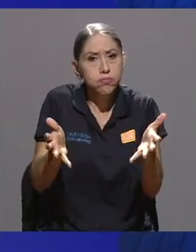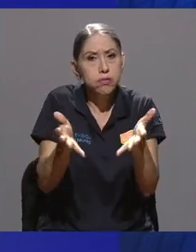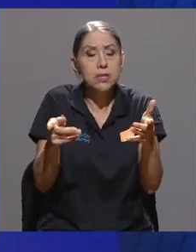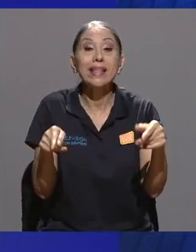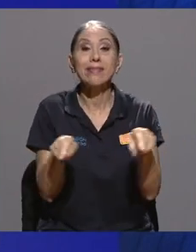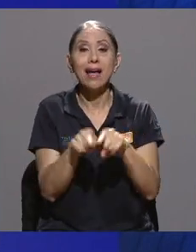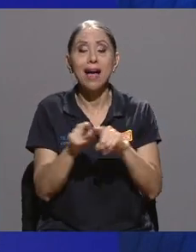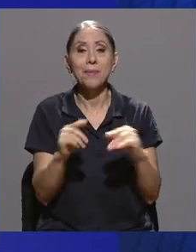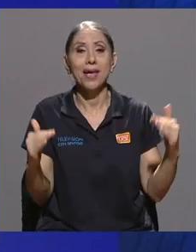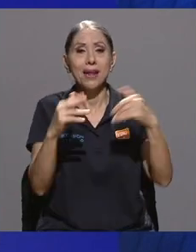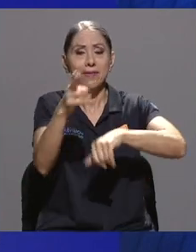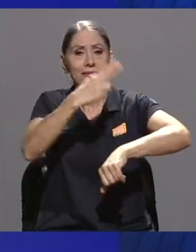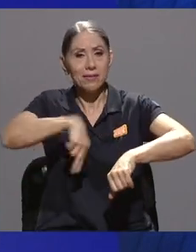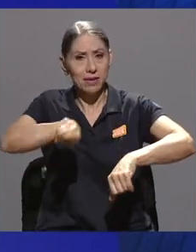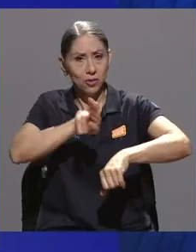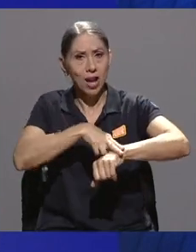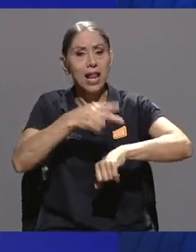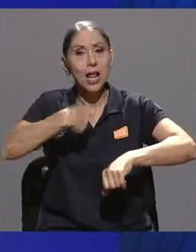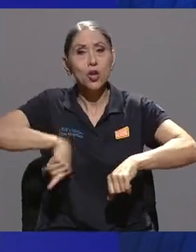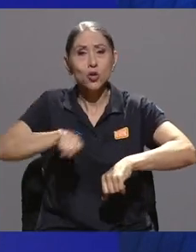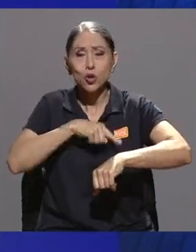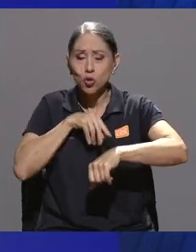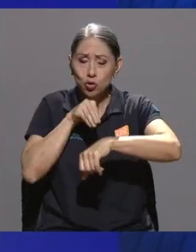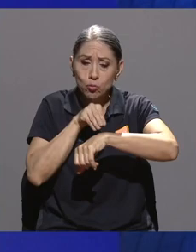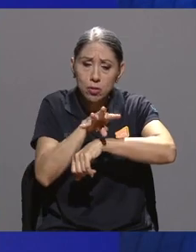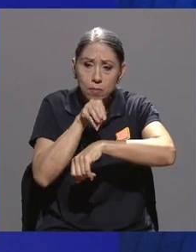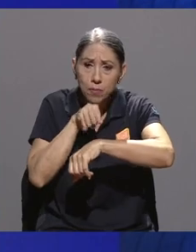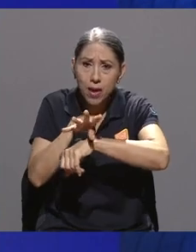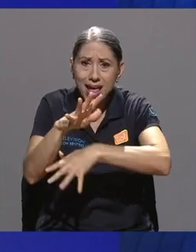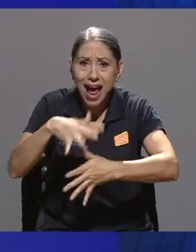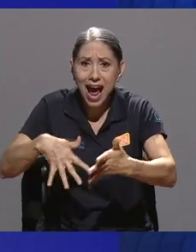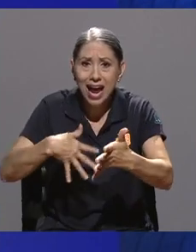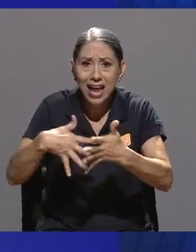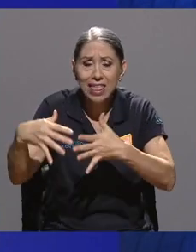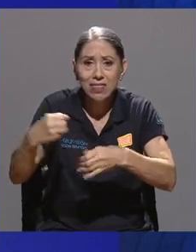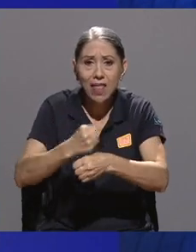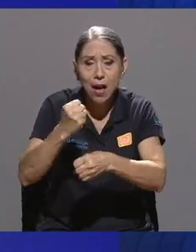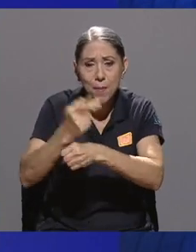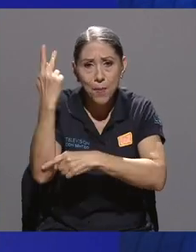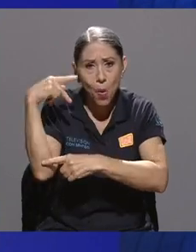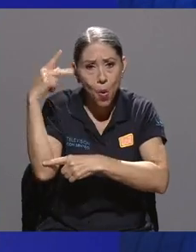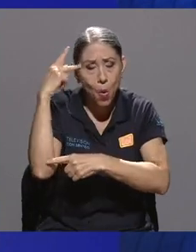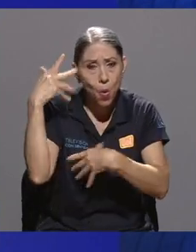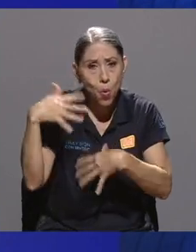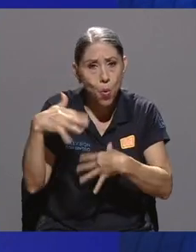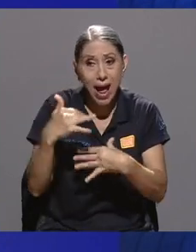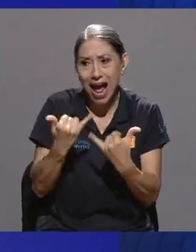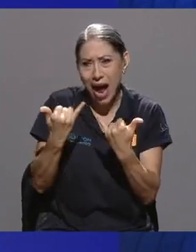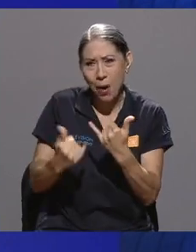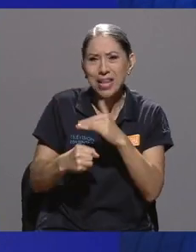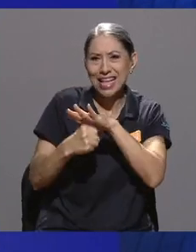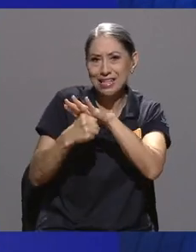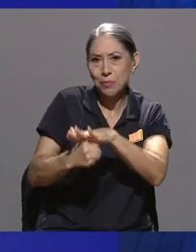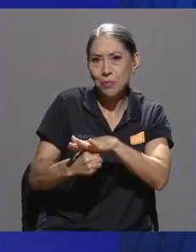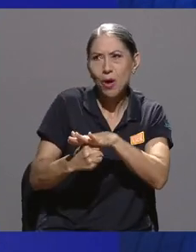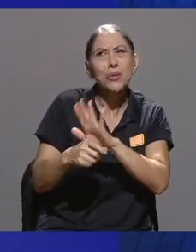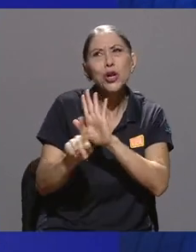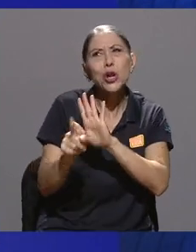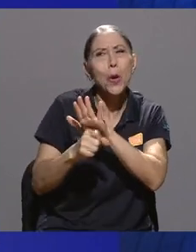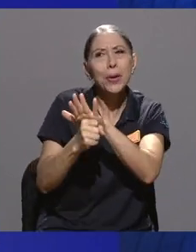estamos logrando tener una incidencia en la agenda política bien fuerte, por ejemplo, ahorita estamos presionando, no presionando, pero